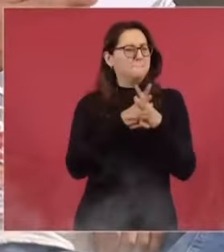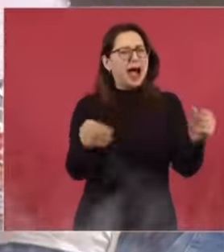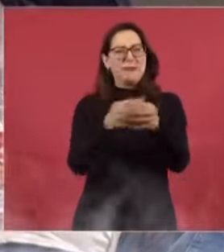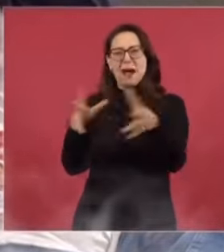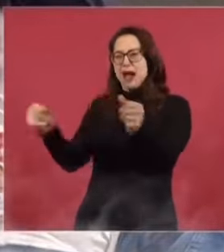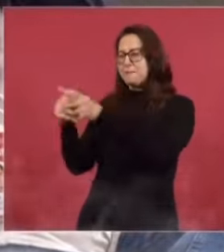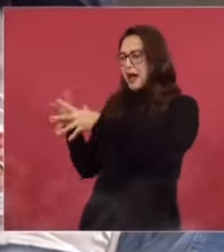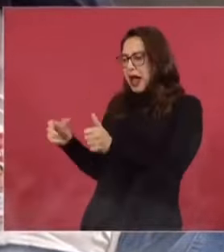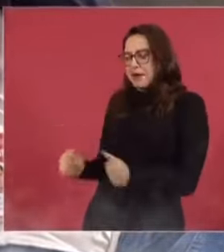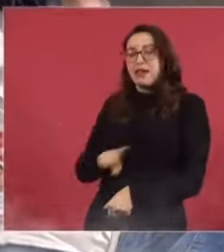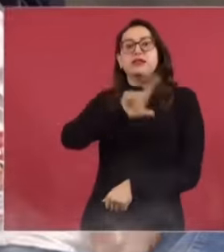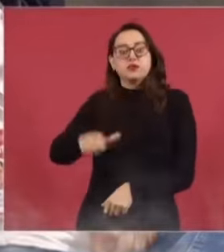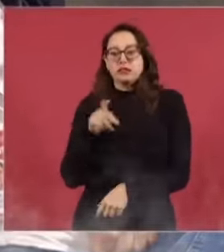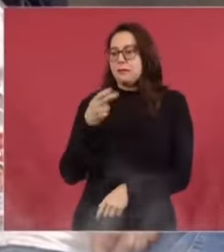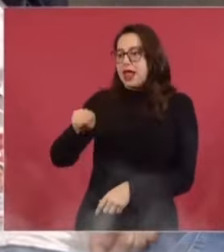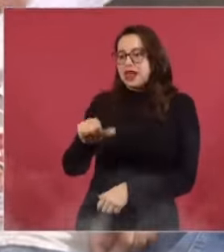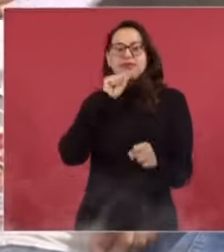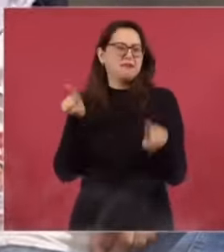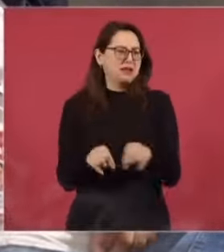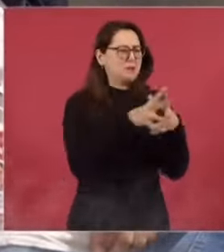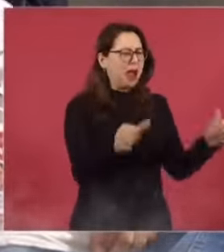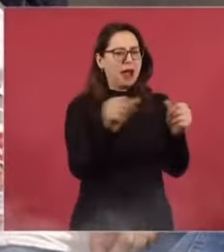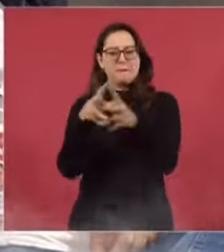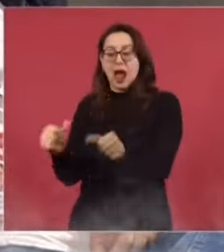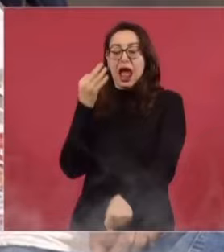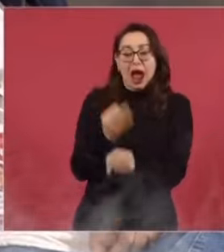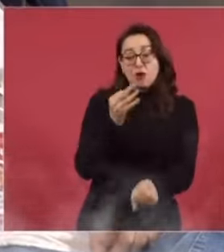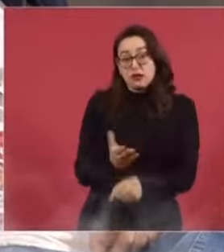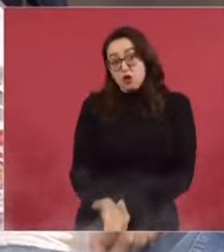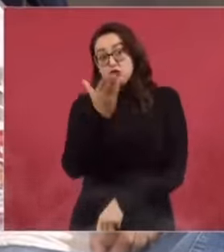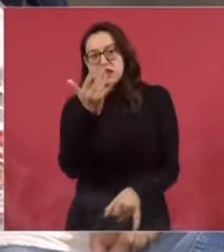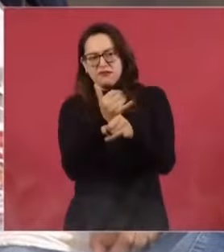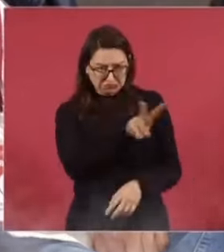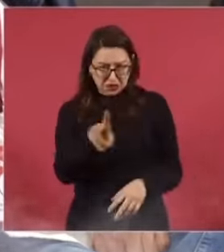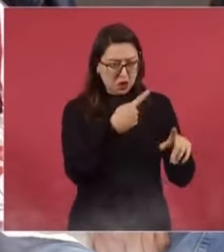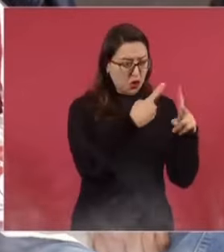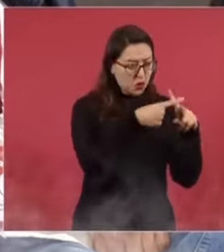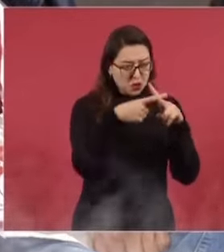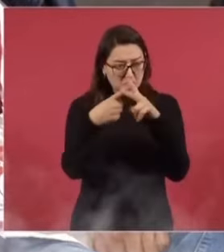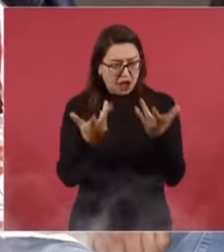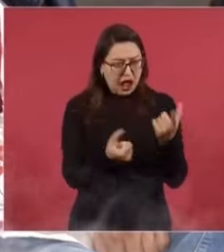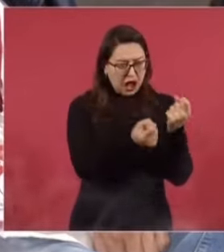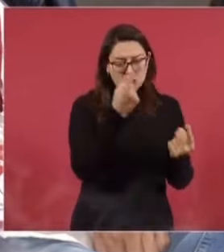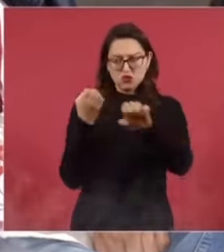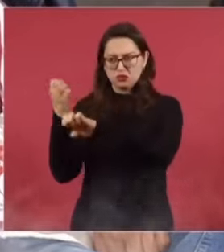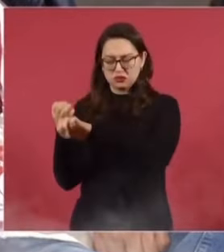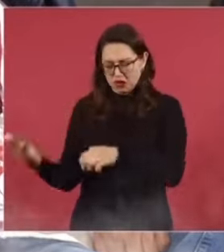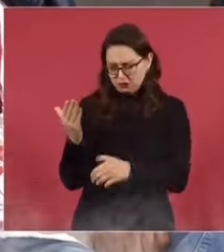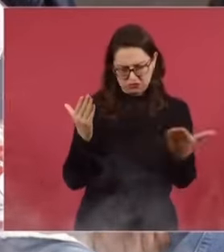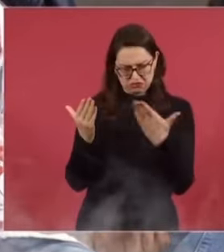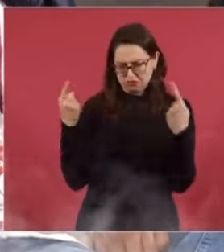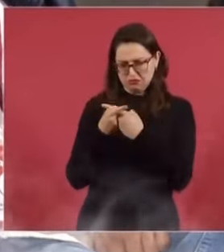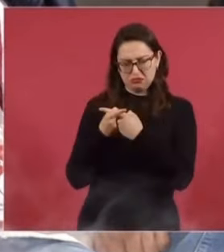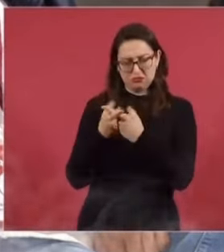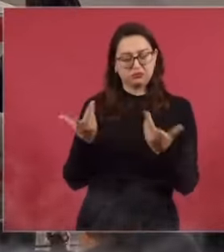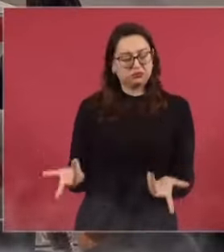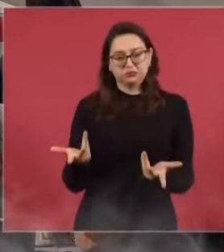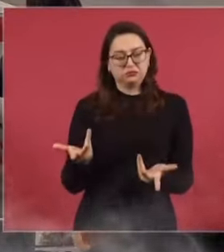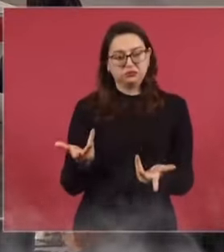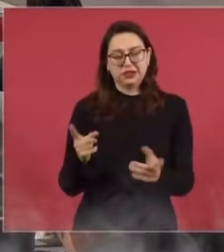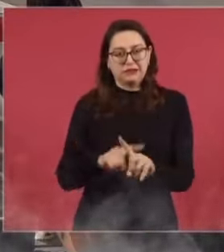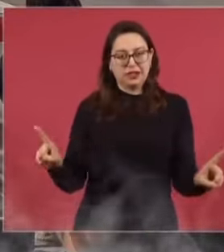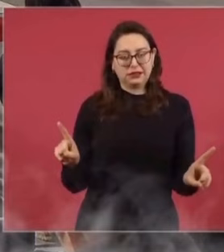año, de qué fecha son los que aparecieron? Y esa información que está muy ambigua, que no se entiende. Hay entidades federativas que tienen más de los 12 mil